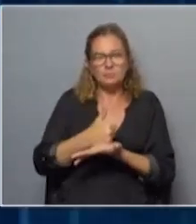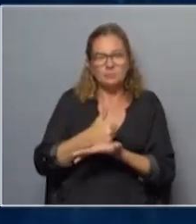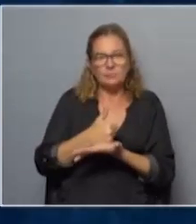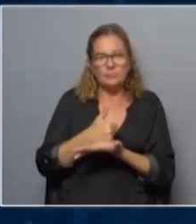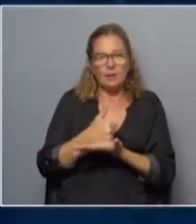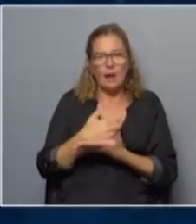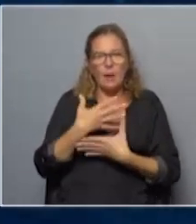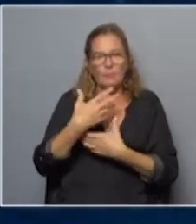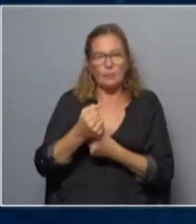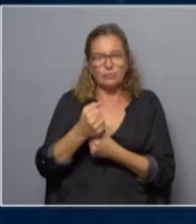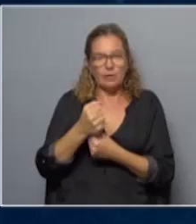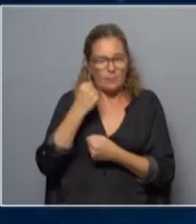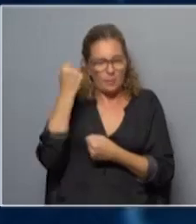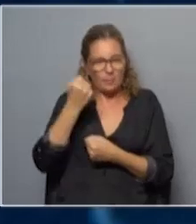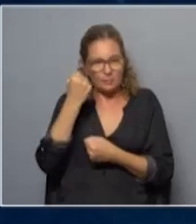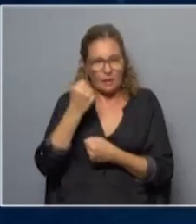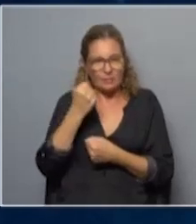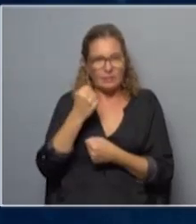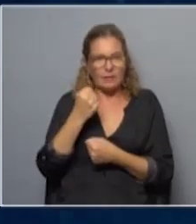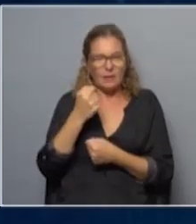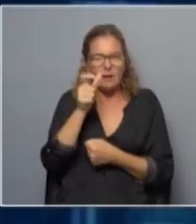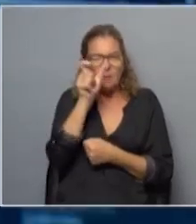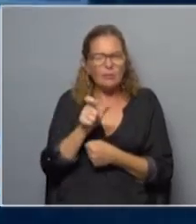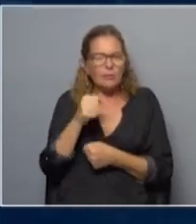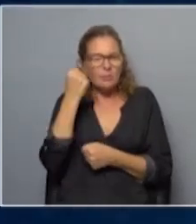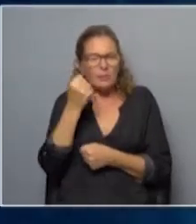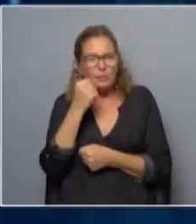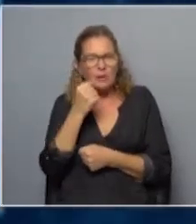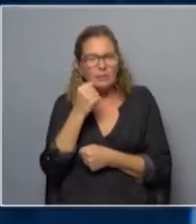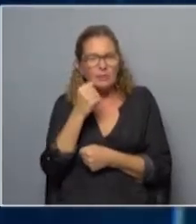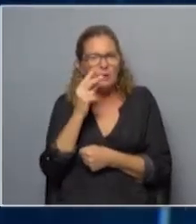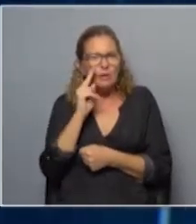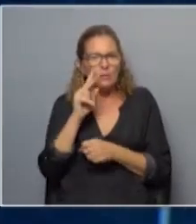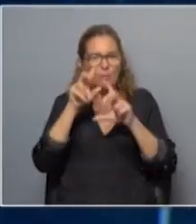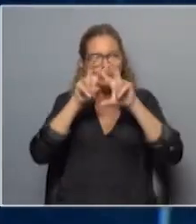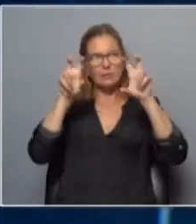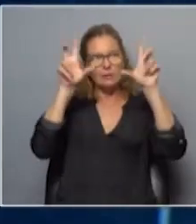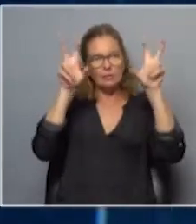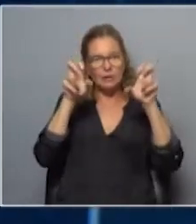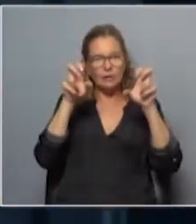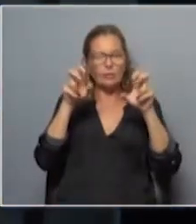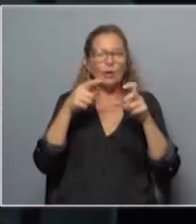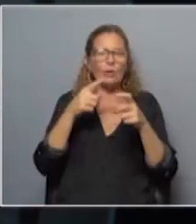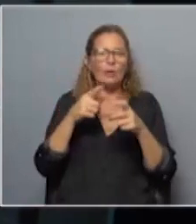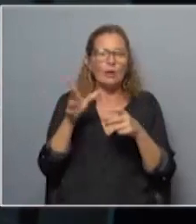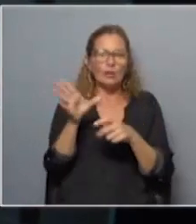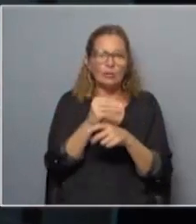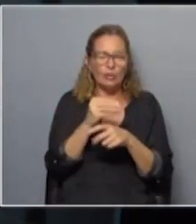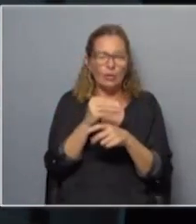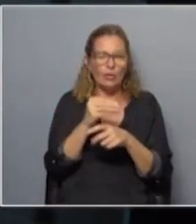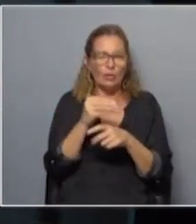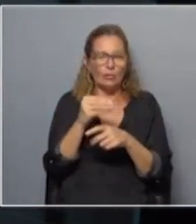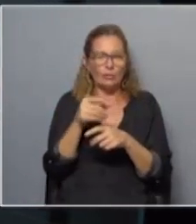promueve como el principal actor de la noticia y eso lo vemos a través de los titulares lo vemos en las bajadas en todos los elementos de